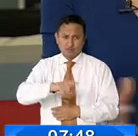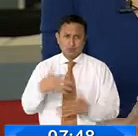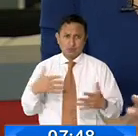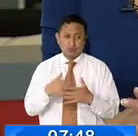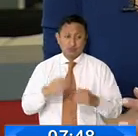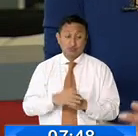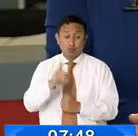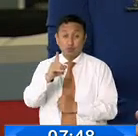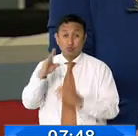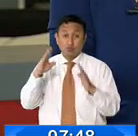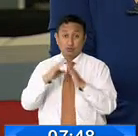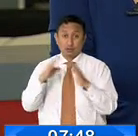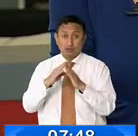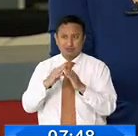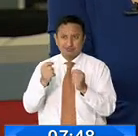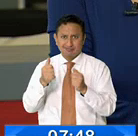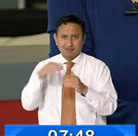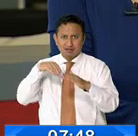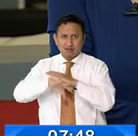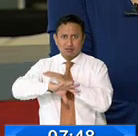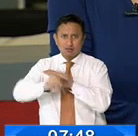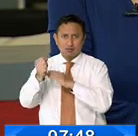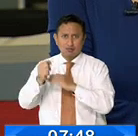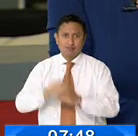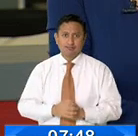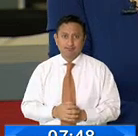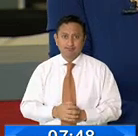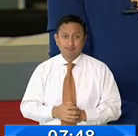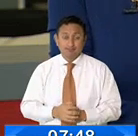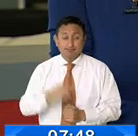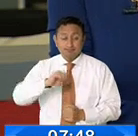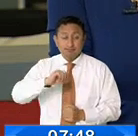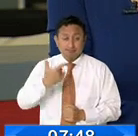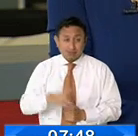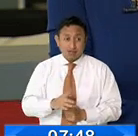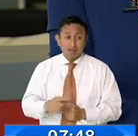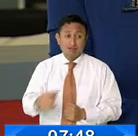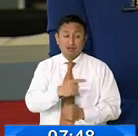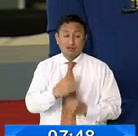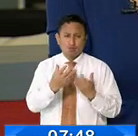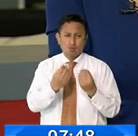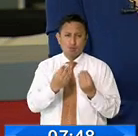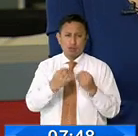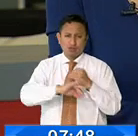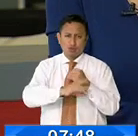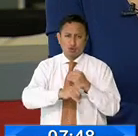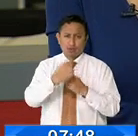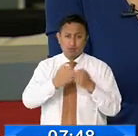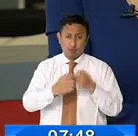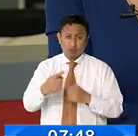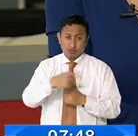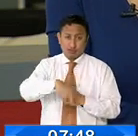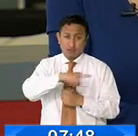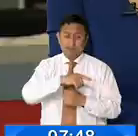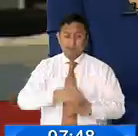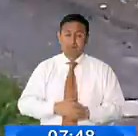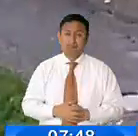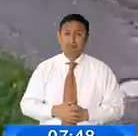Una vivienda estuvo a punto de ser asaltada en plena luz del día. Además, son varios los hechos delictivos que se registran en el sitio.